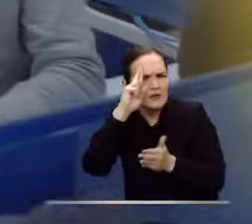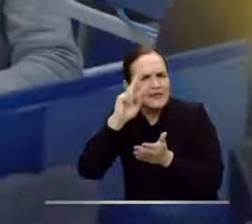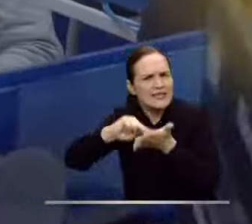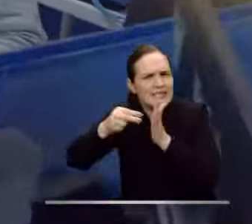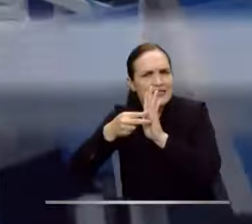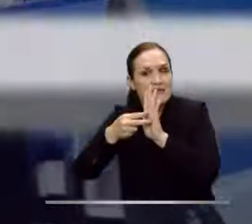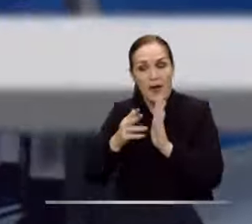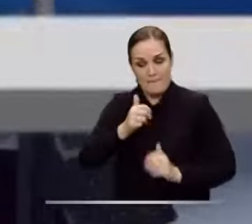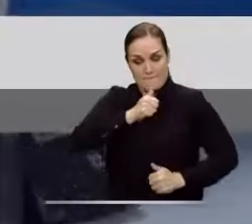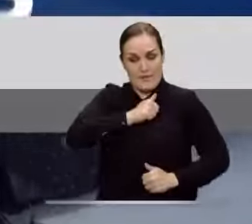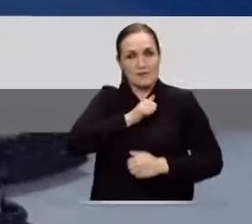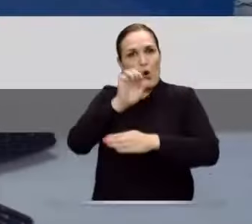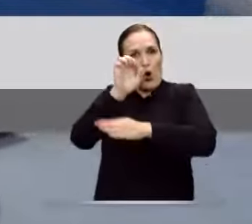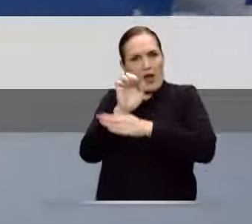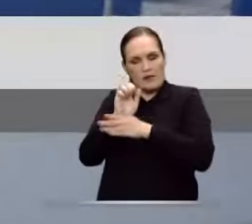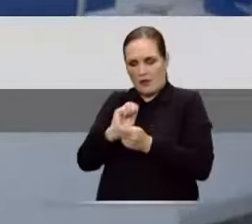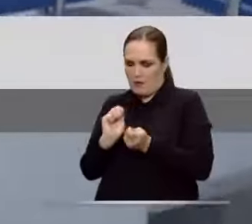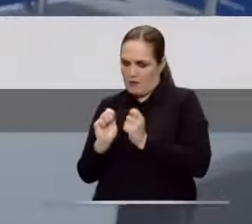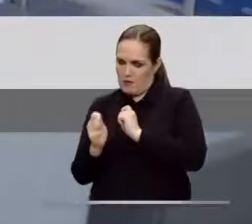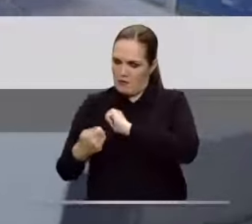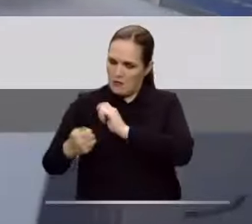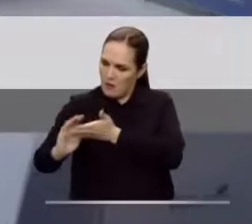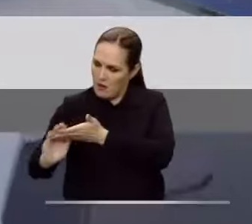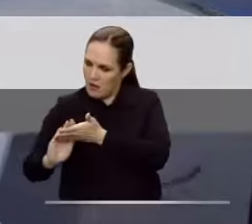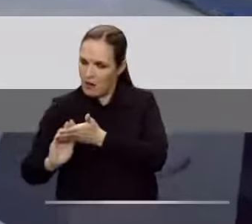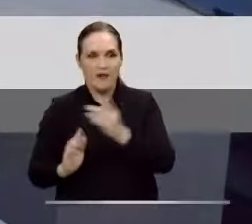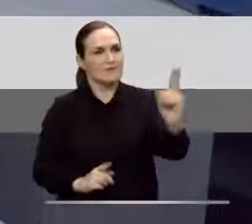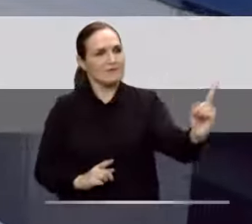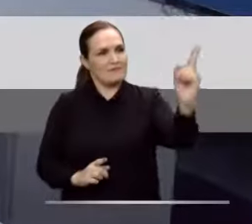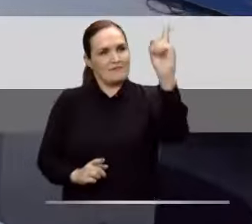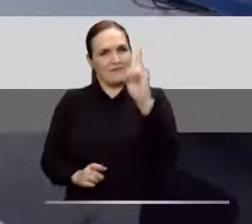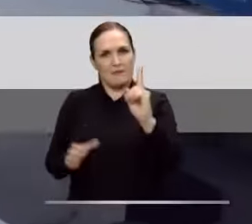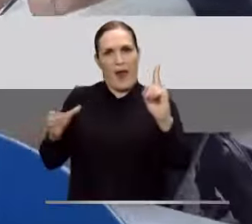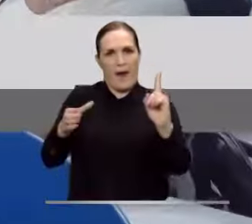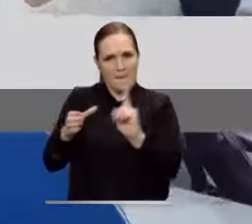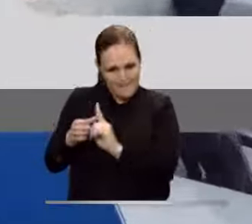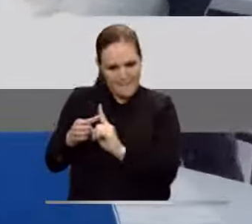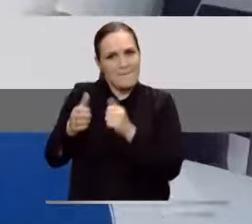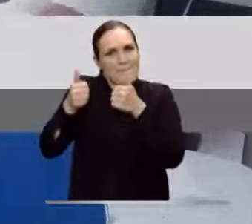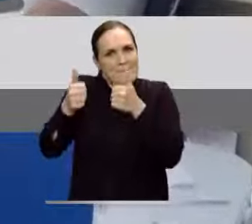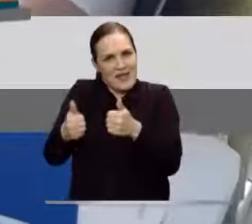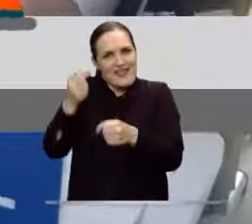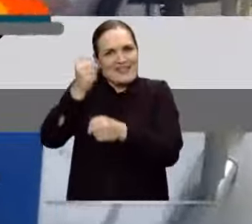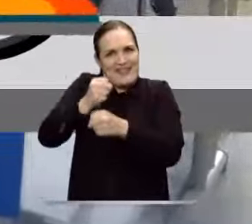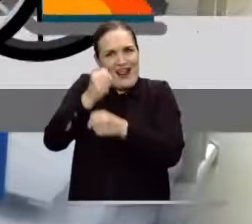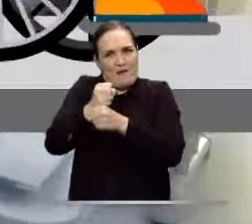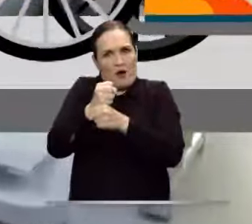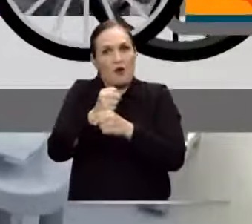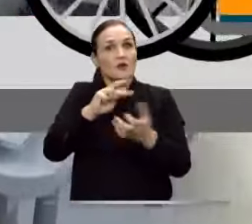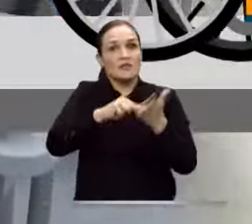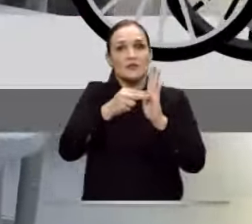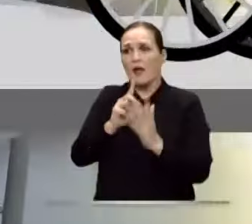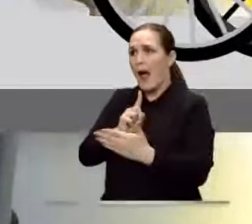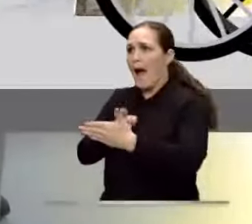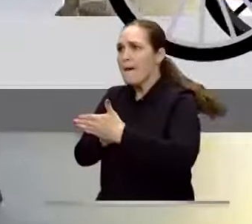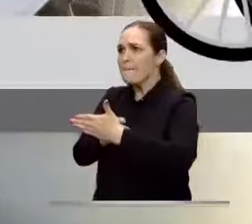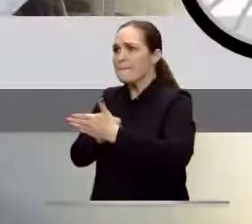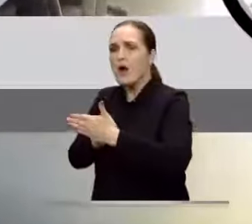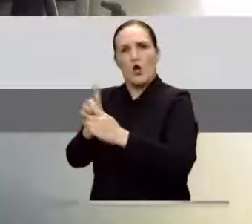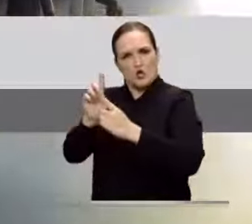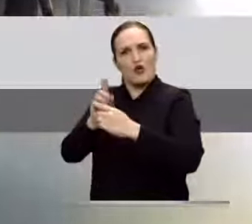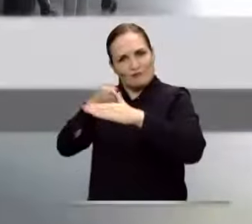Recordemos que los ajustes razonables son las adaptaciones que debe hacer la entidad según el tipo de discapacidad de las personas, para que puedan ejercer